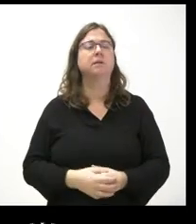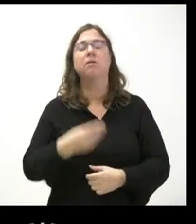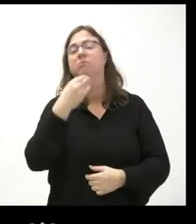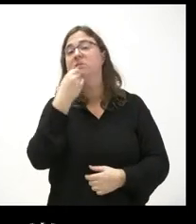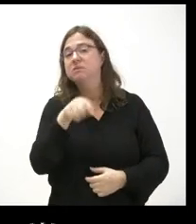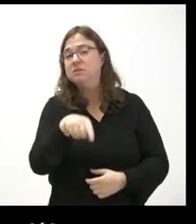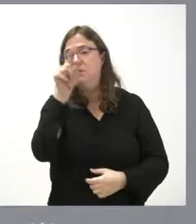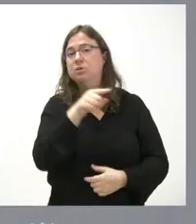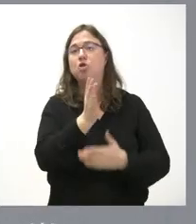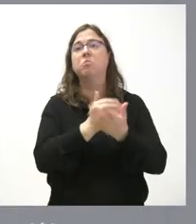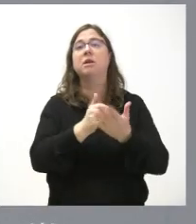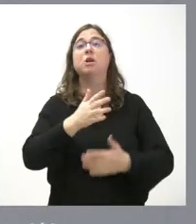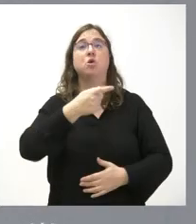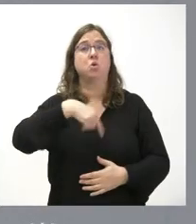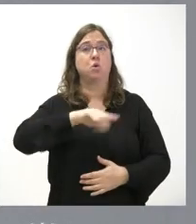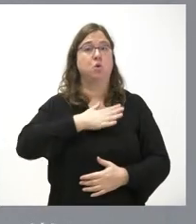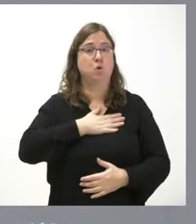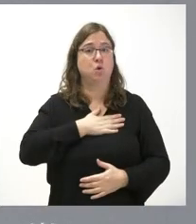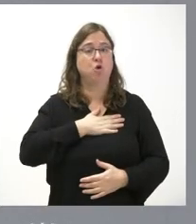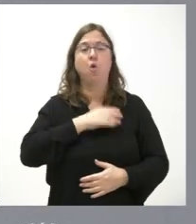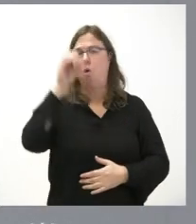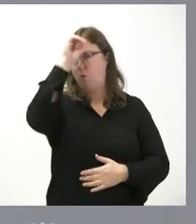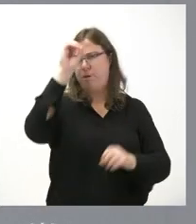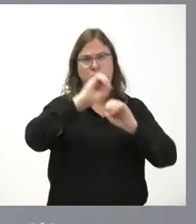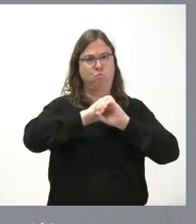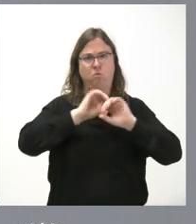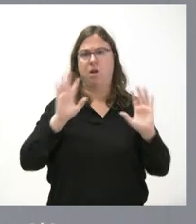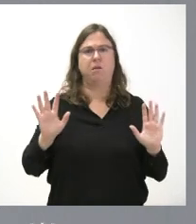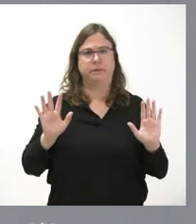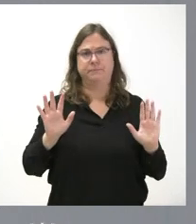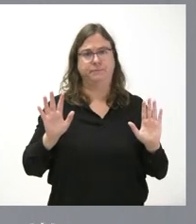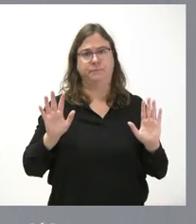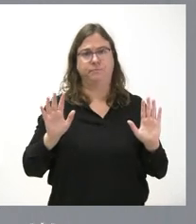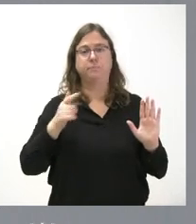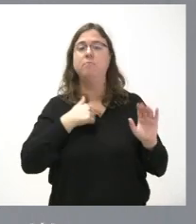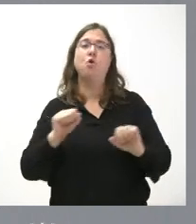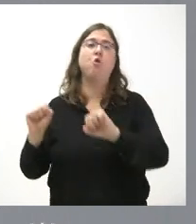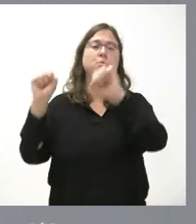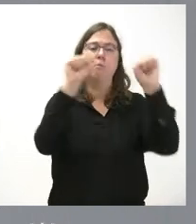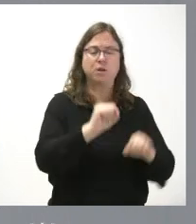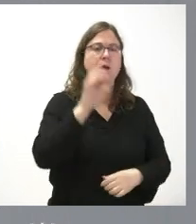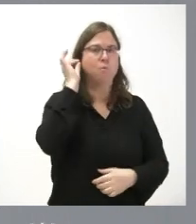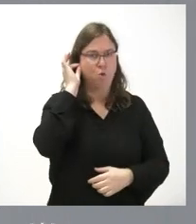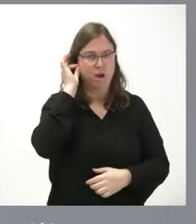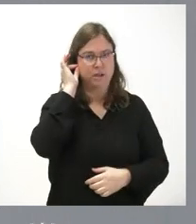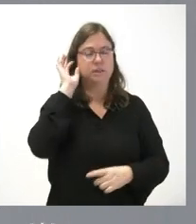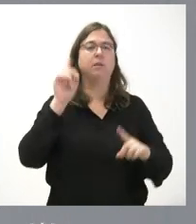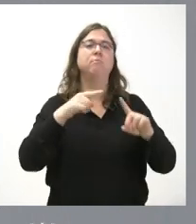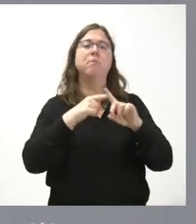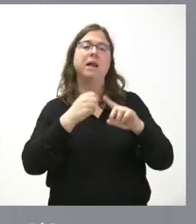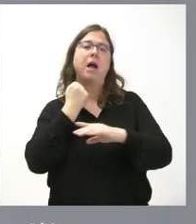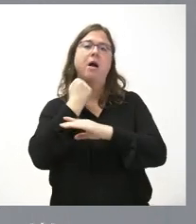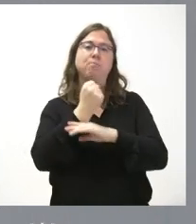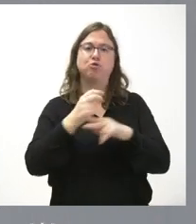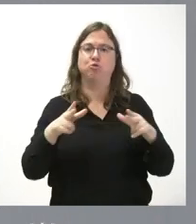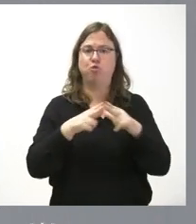factible Pues nosotros tenemos una posición muy clara es la protección de las mujeres es el apoyo social